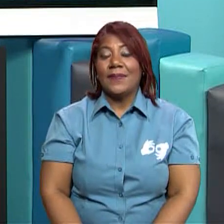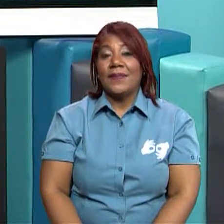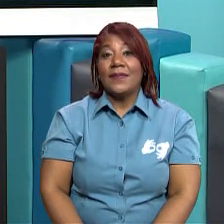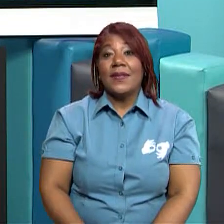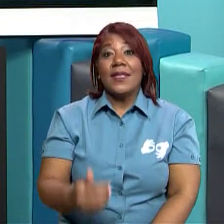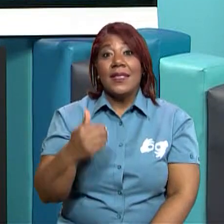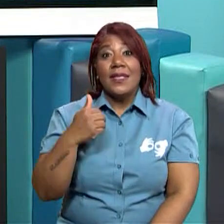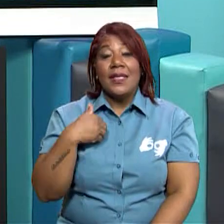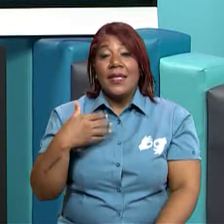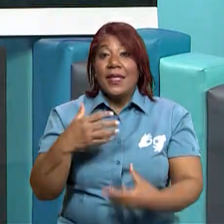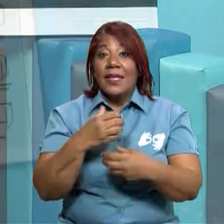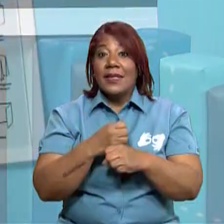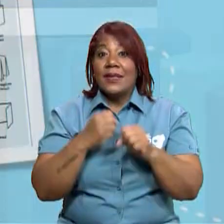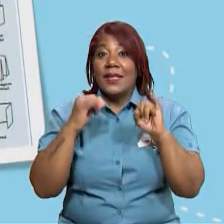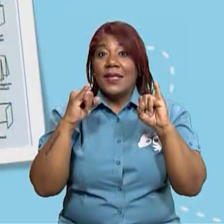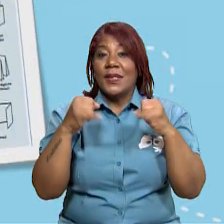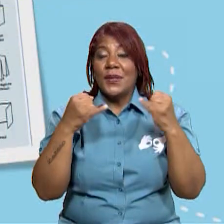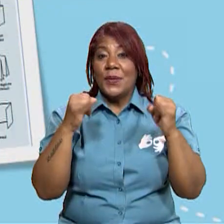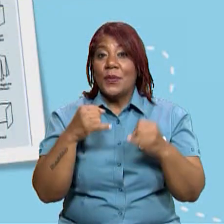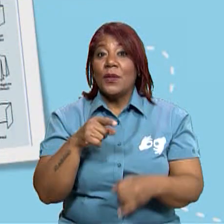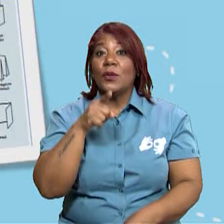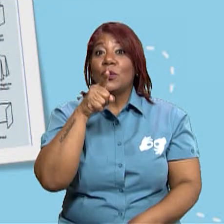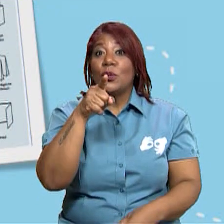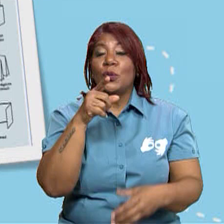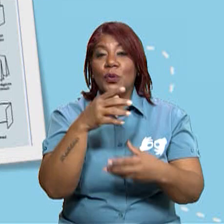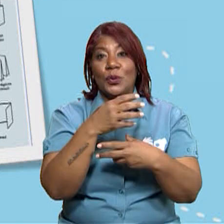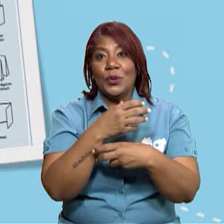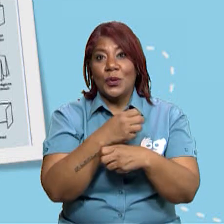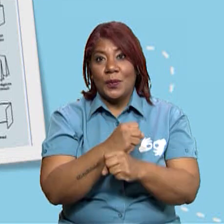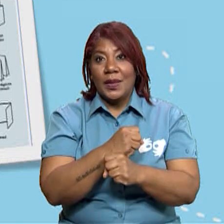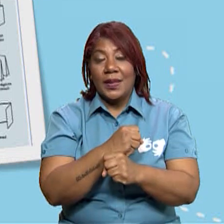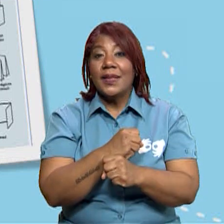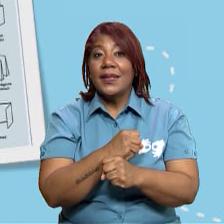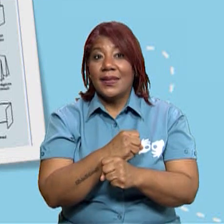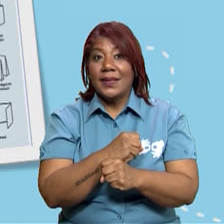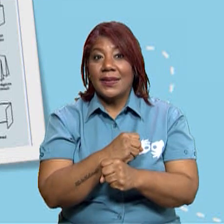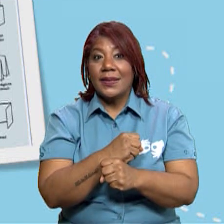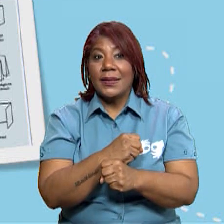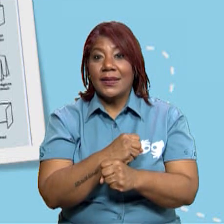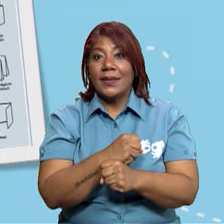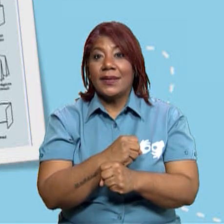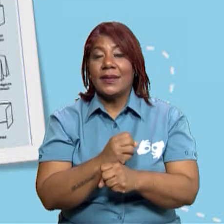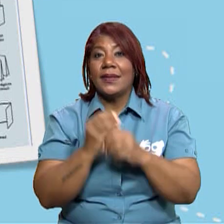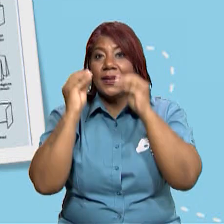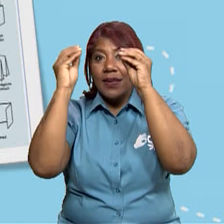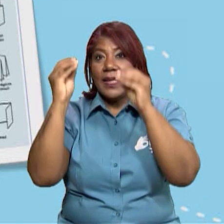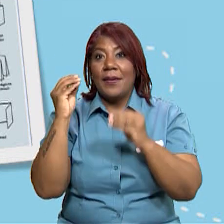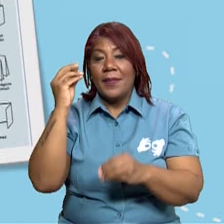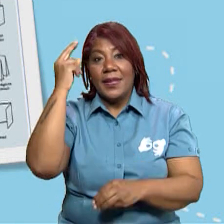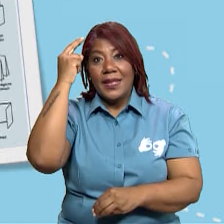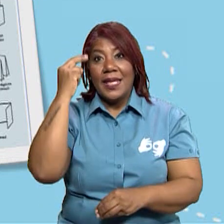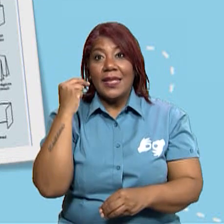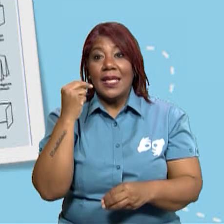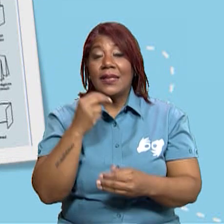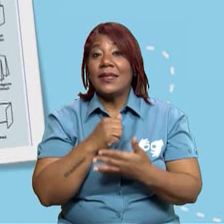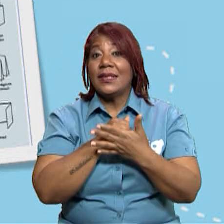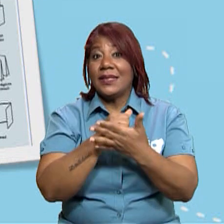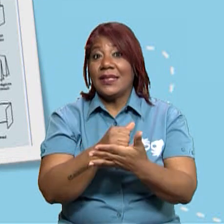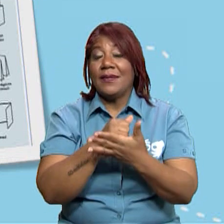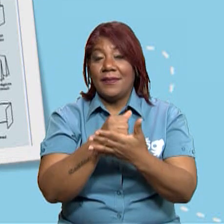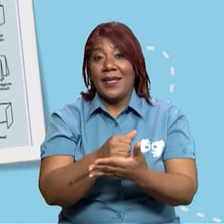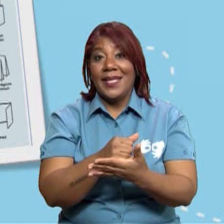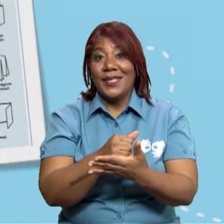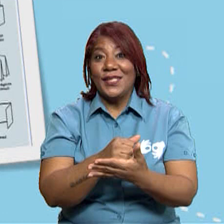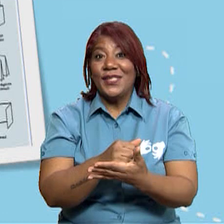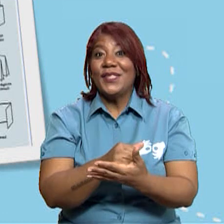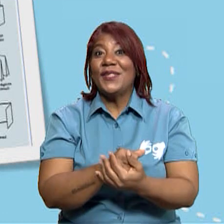es un juego que tienes que confeccionar y que más adelante la maestra Nati te va a dar unos tips